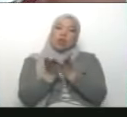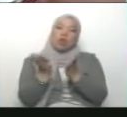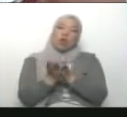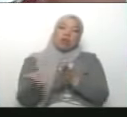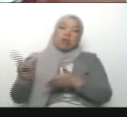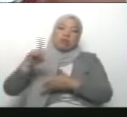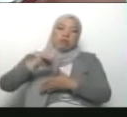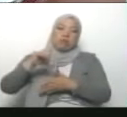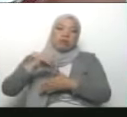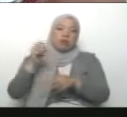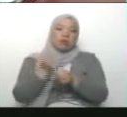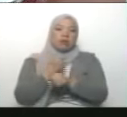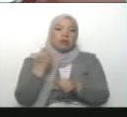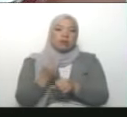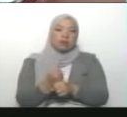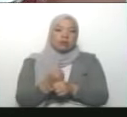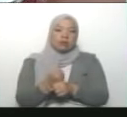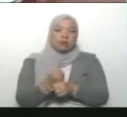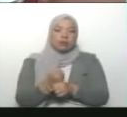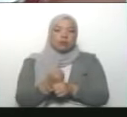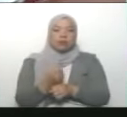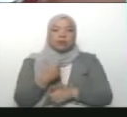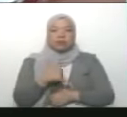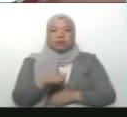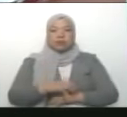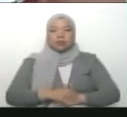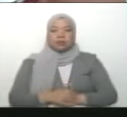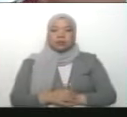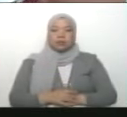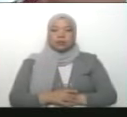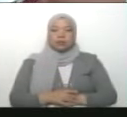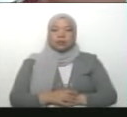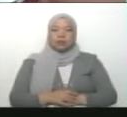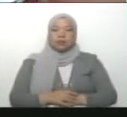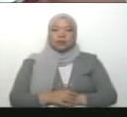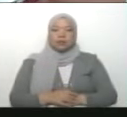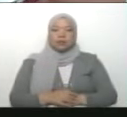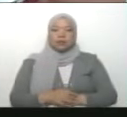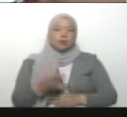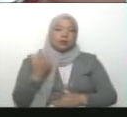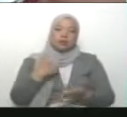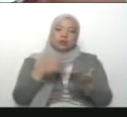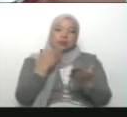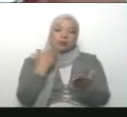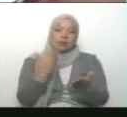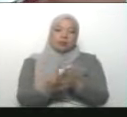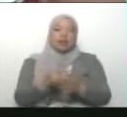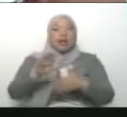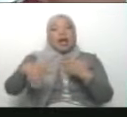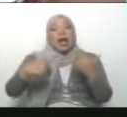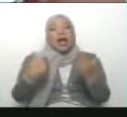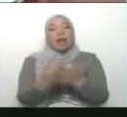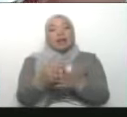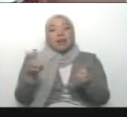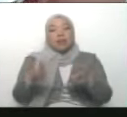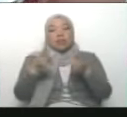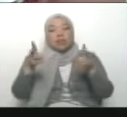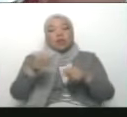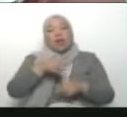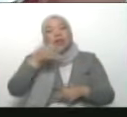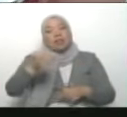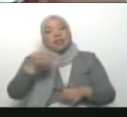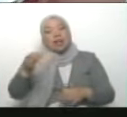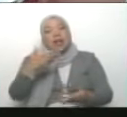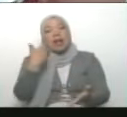Latinoamericana Salvador Allende. Pronto estaré con ustedes allá. Hasta la victoria siempre. Muchas gracias.